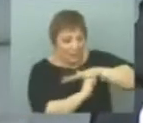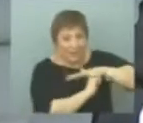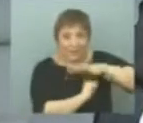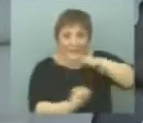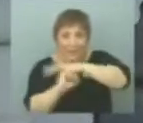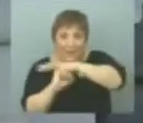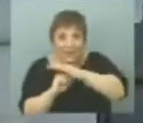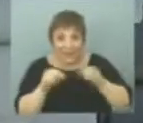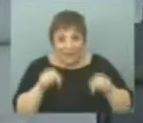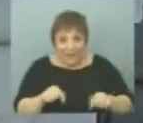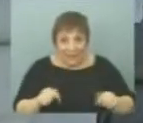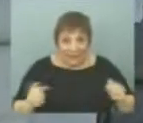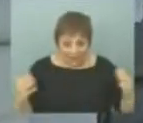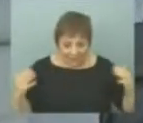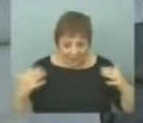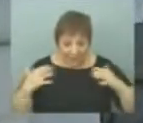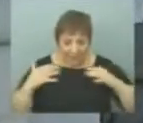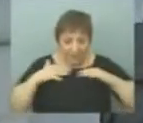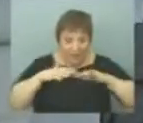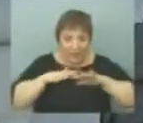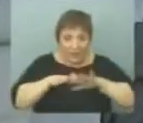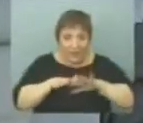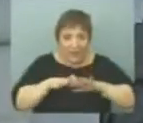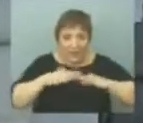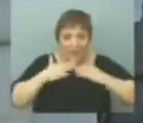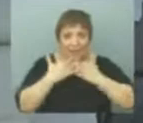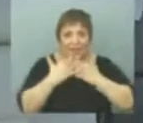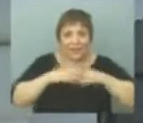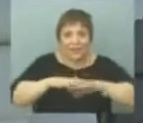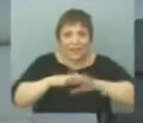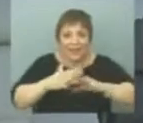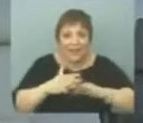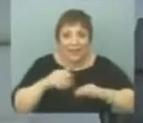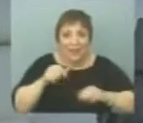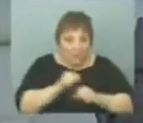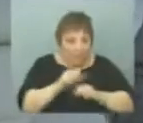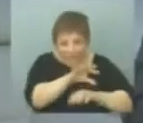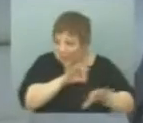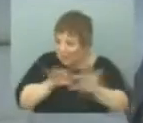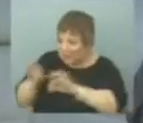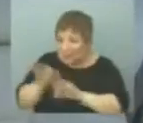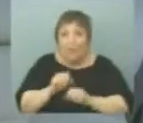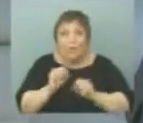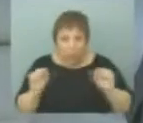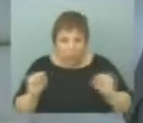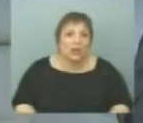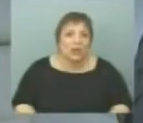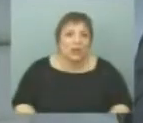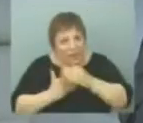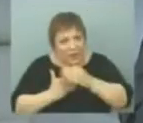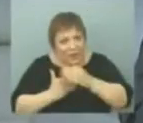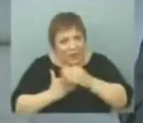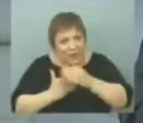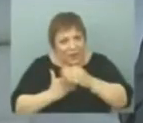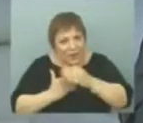entramado, bueno, estamos en condiciones realmente de dar un salto de crecer, de